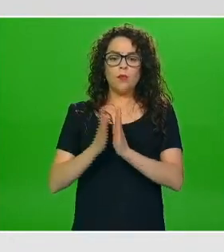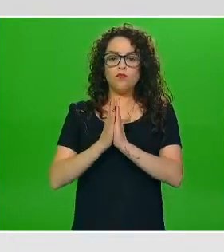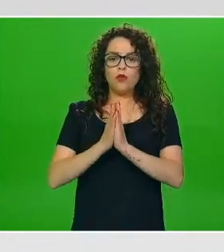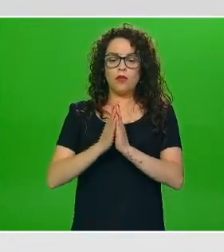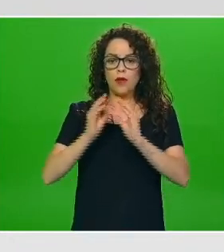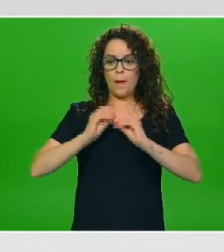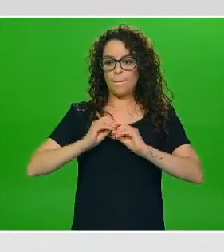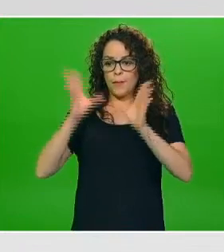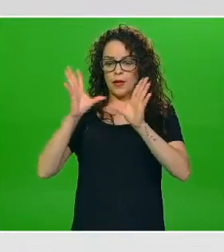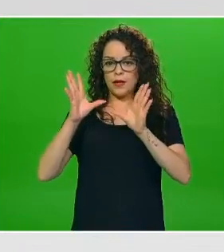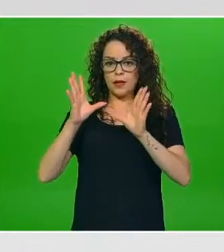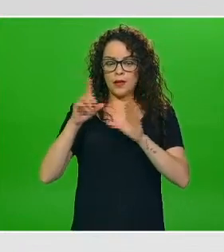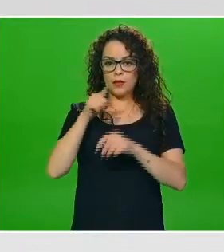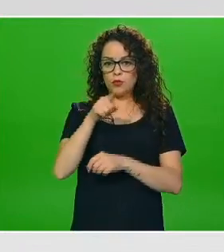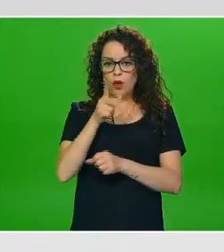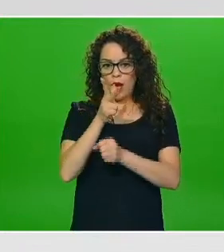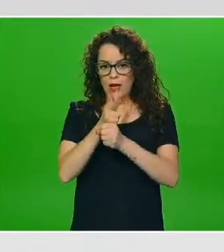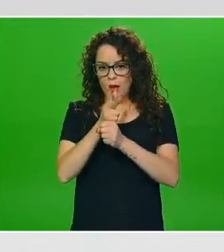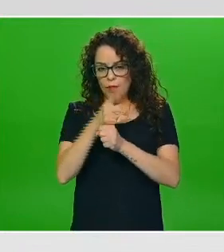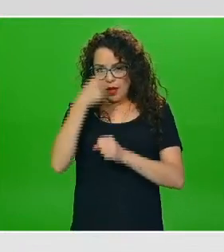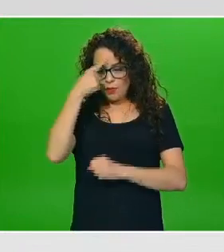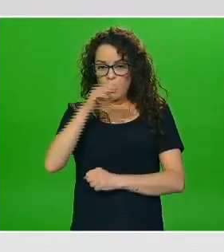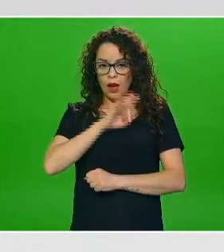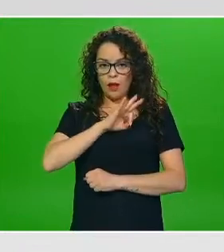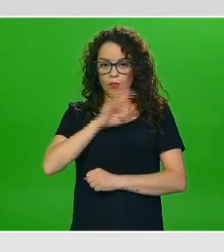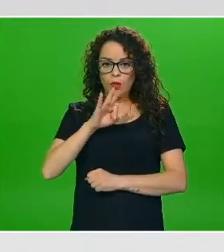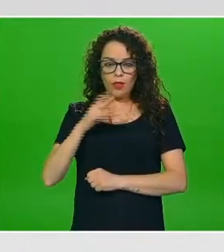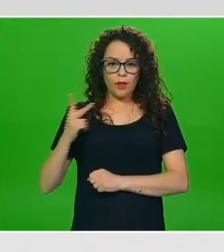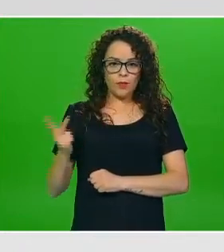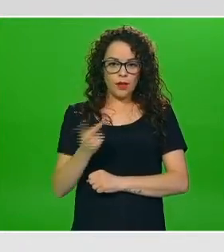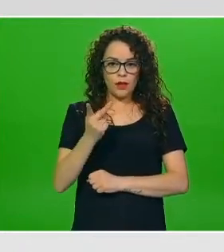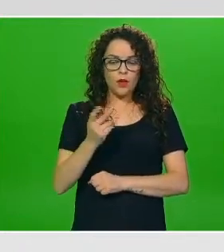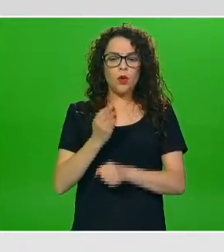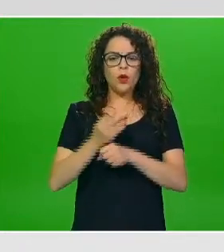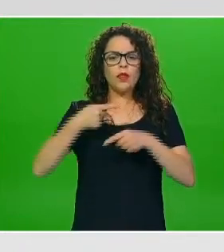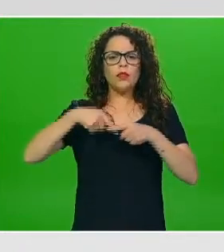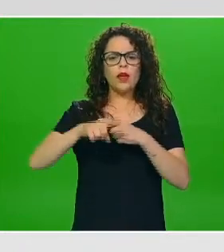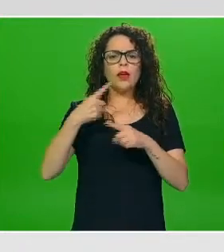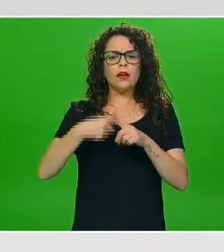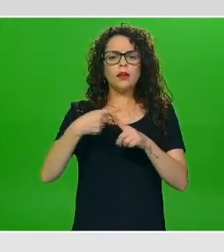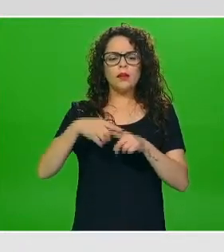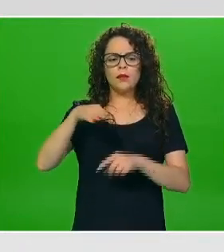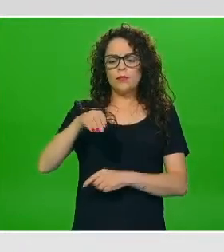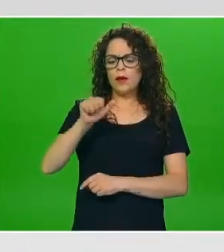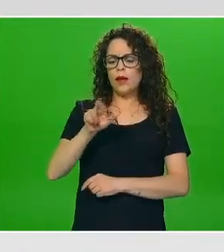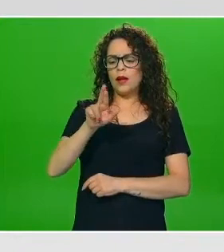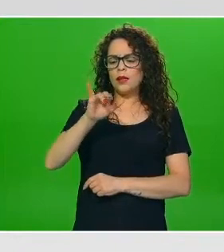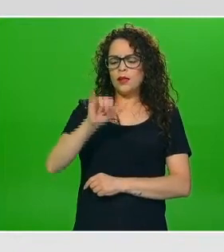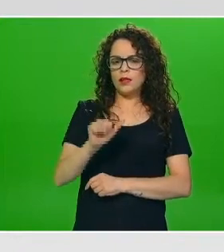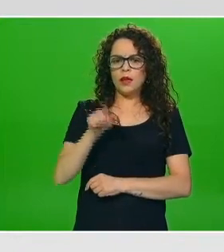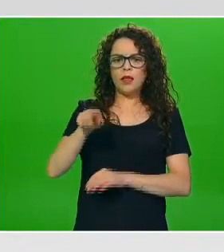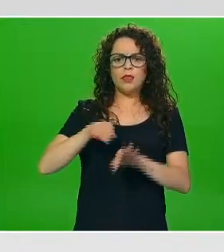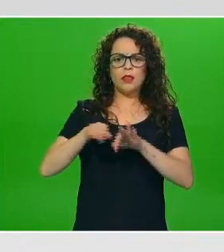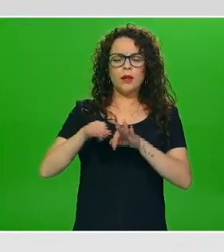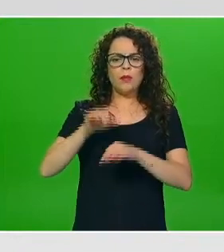para que puedan expresar la pregunta vamos a iniciar con nuestra compañera María Bersa de AP Noticias buenas tardes